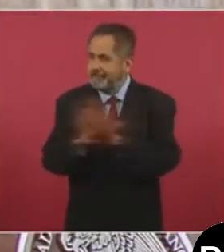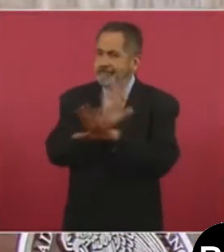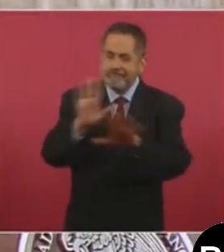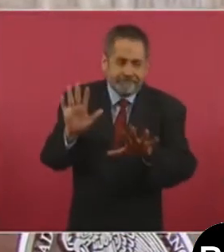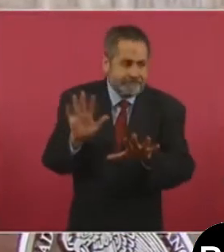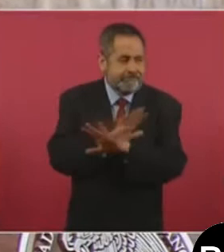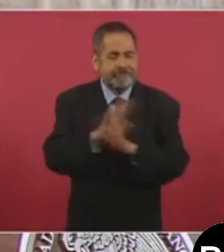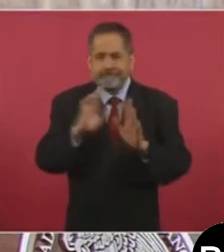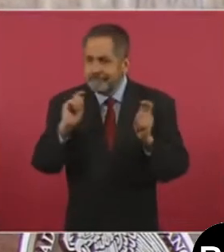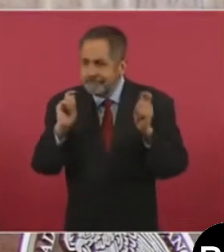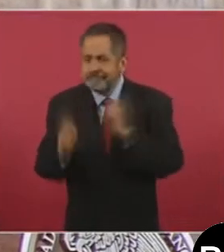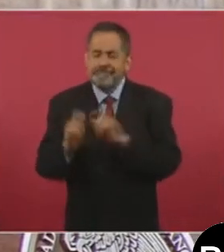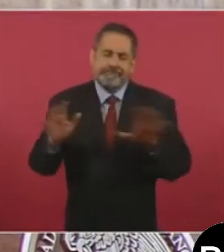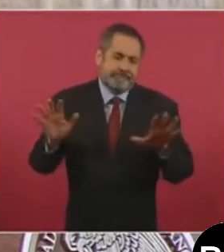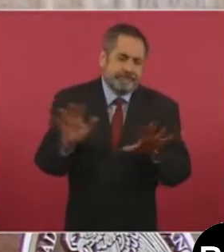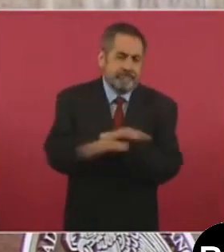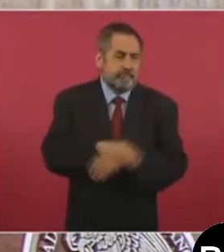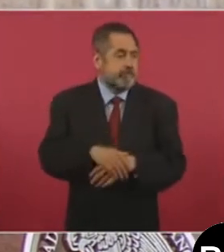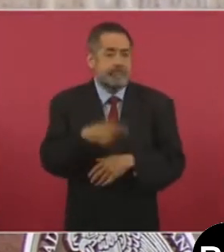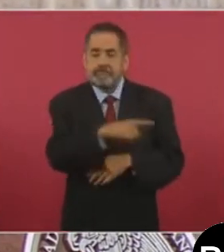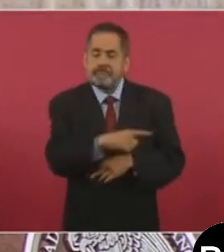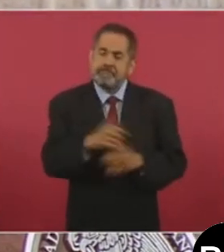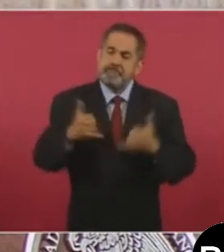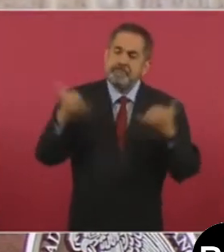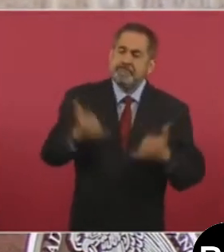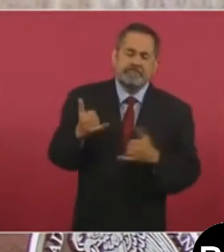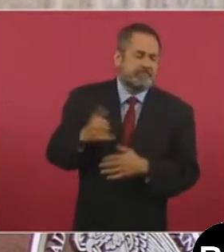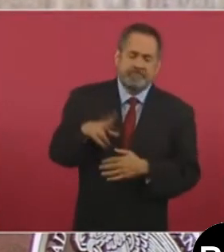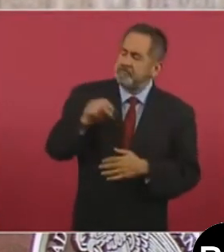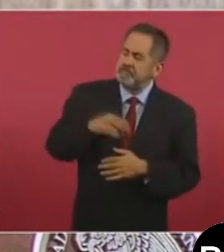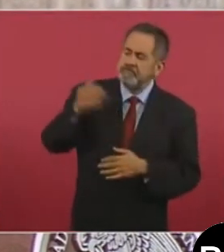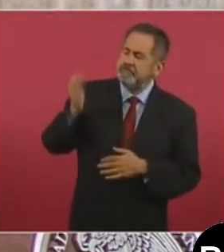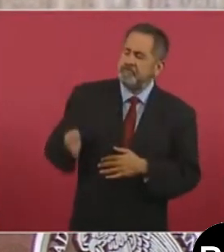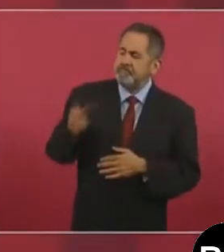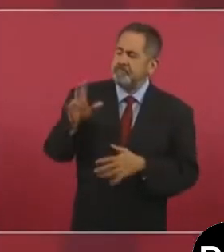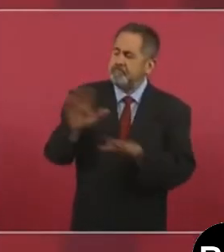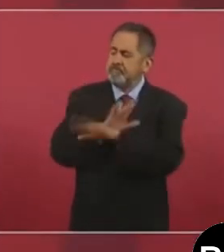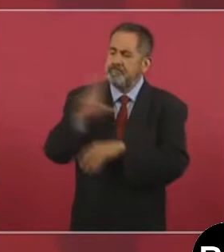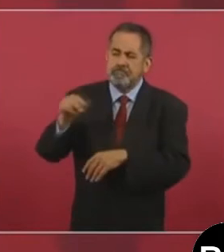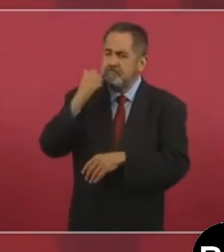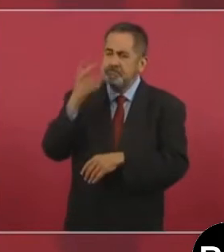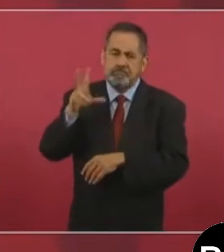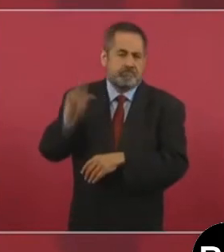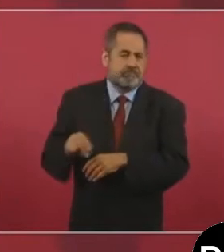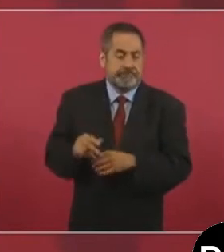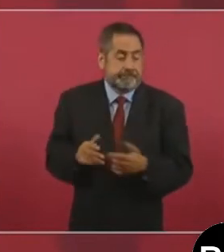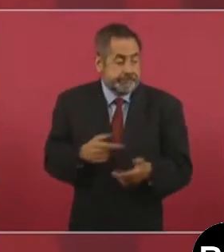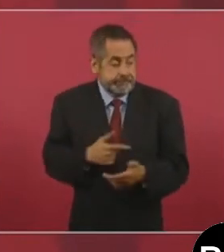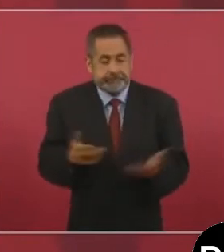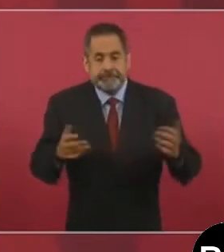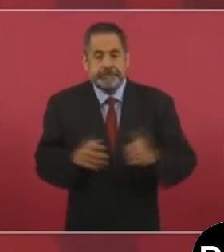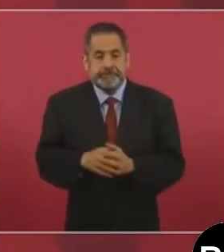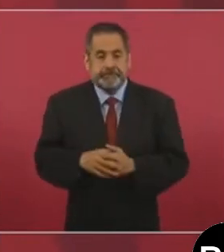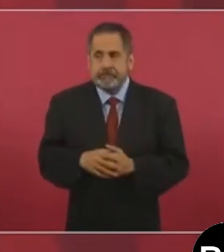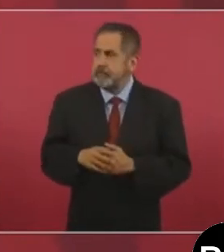y ellos no aceptan, que